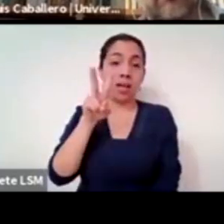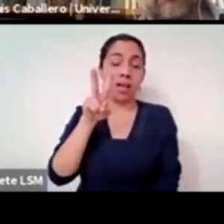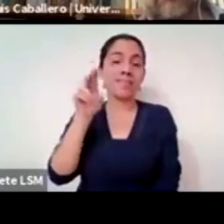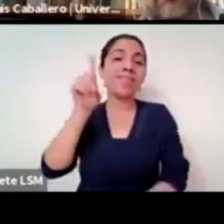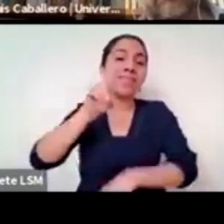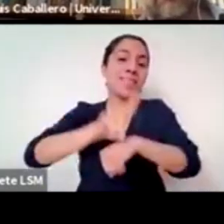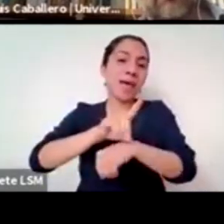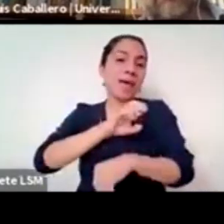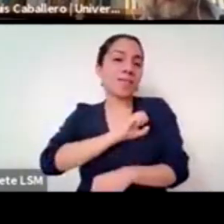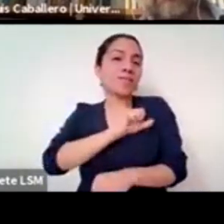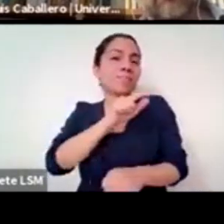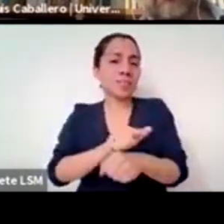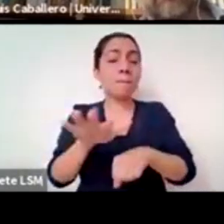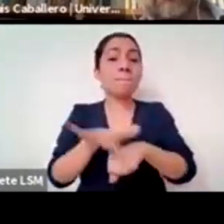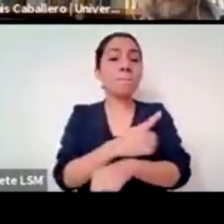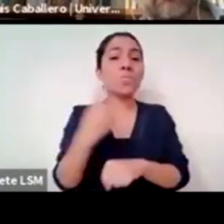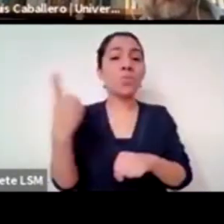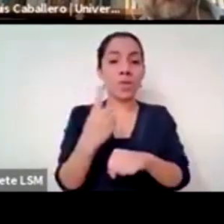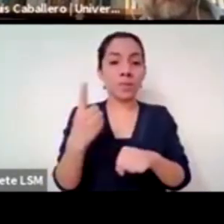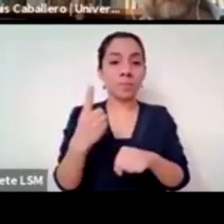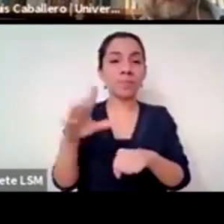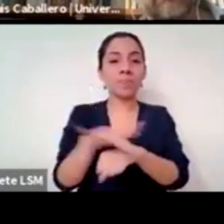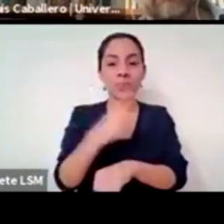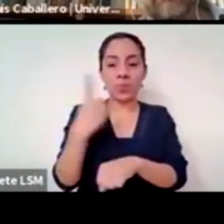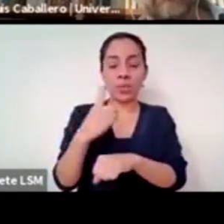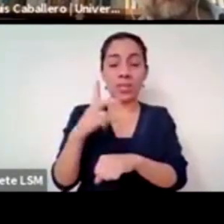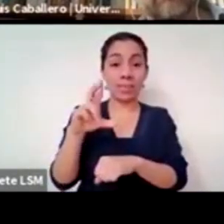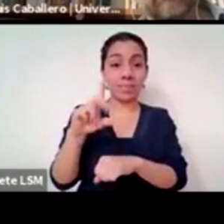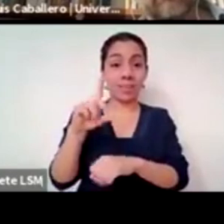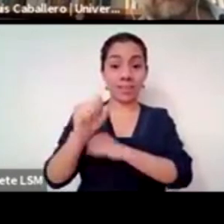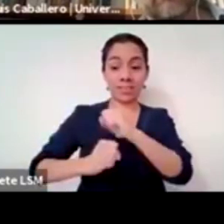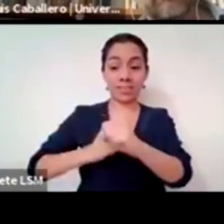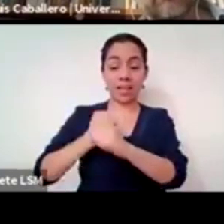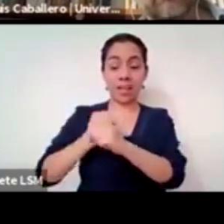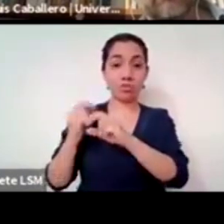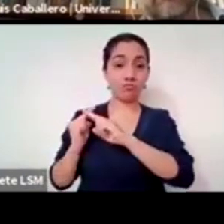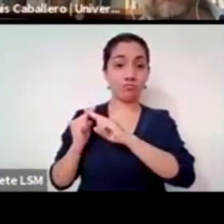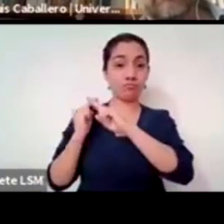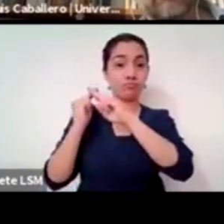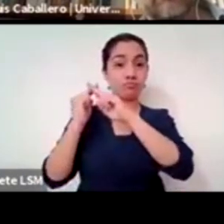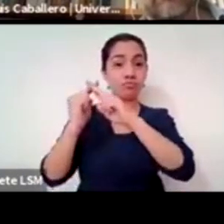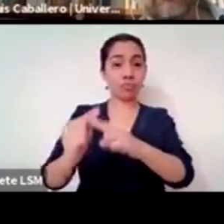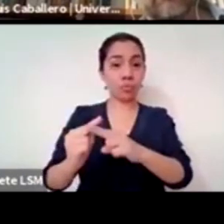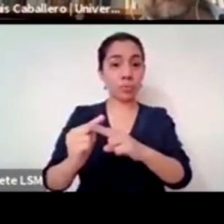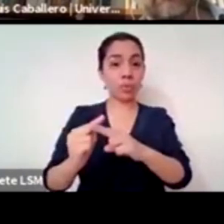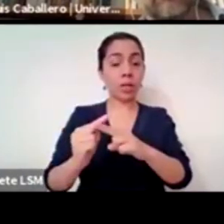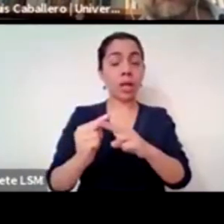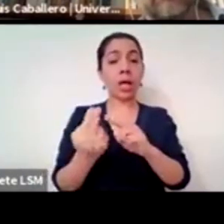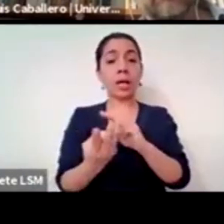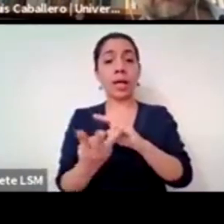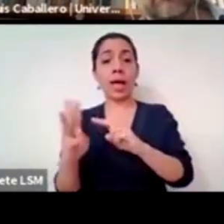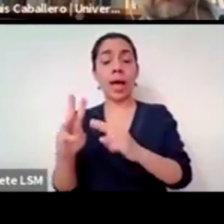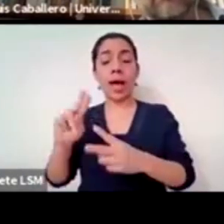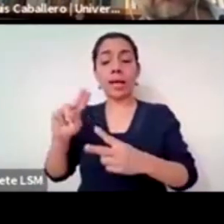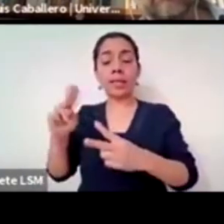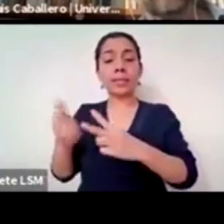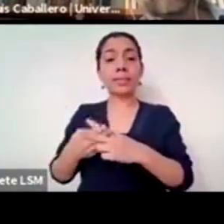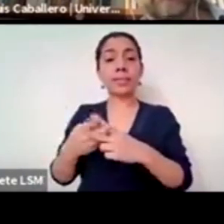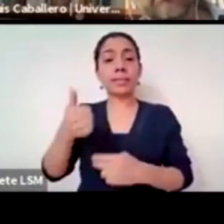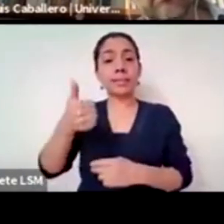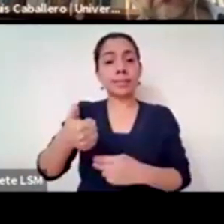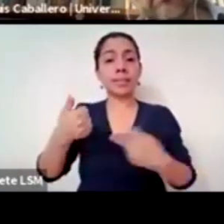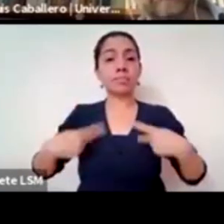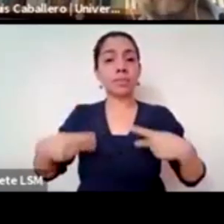porque 30 años después del asesinato de los seis jesuitas del